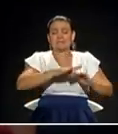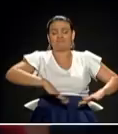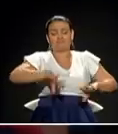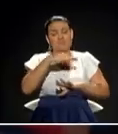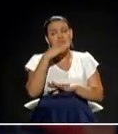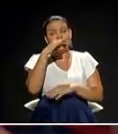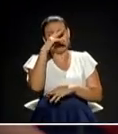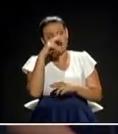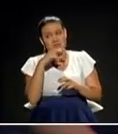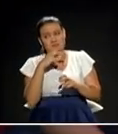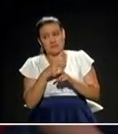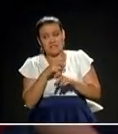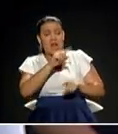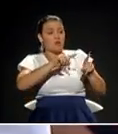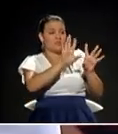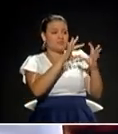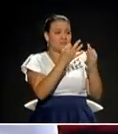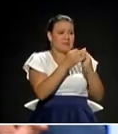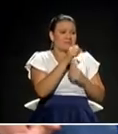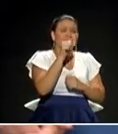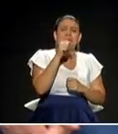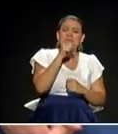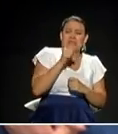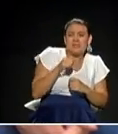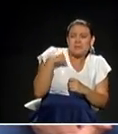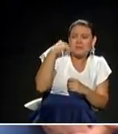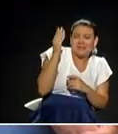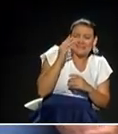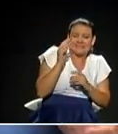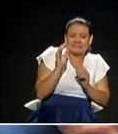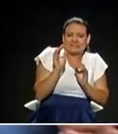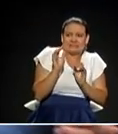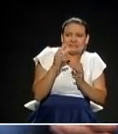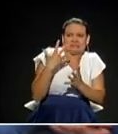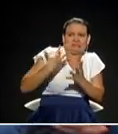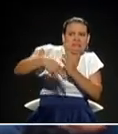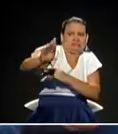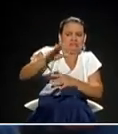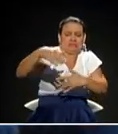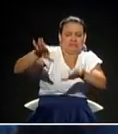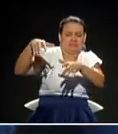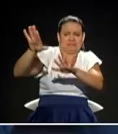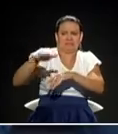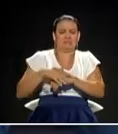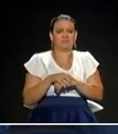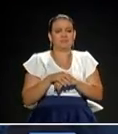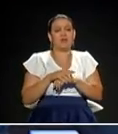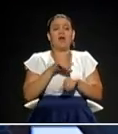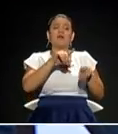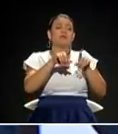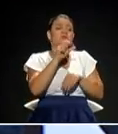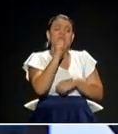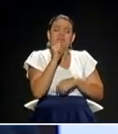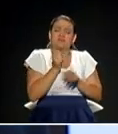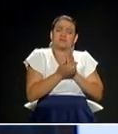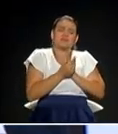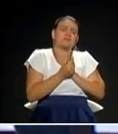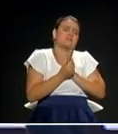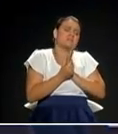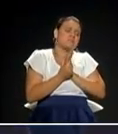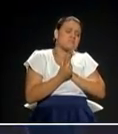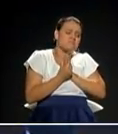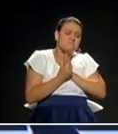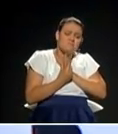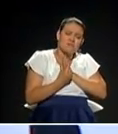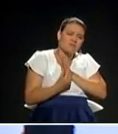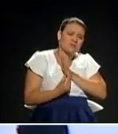Son abandonados, pero además muchas veces muchos viven en condición de pobreza avergonzante. Es decir, que están en una